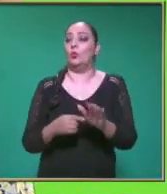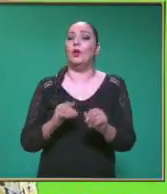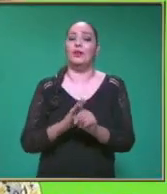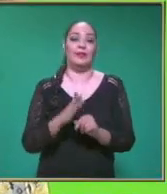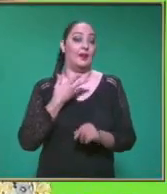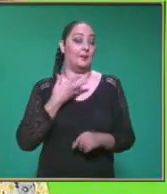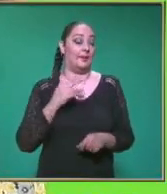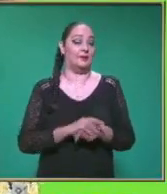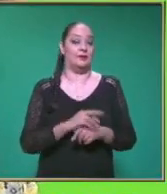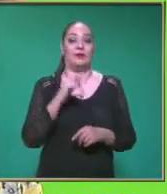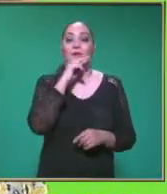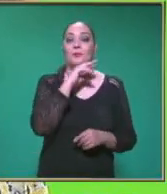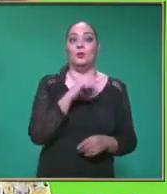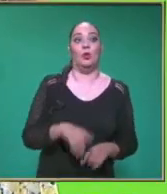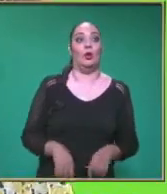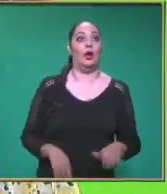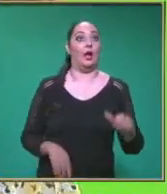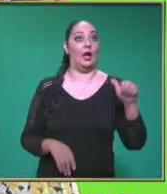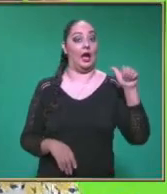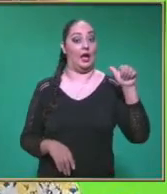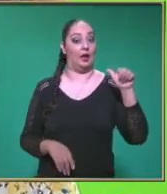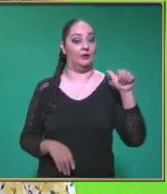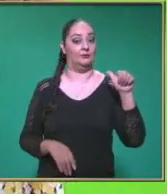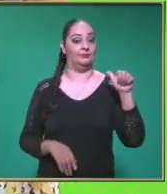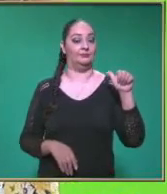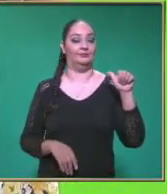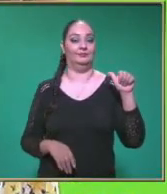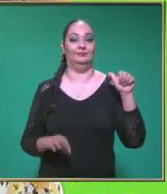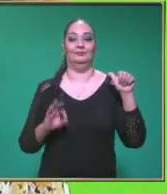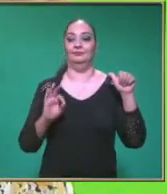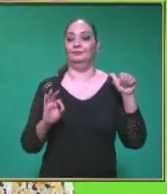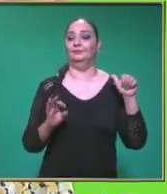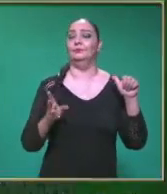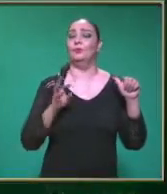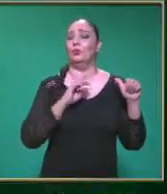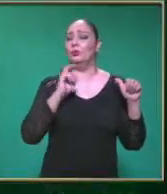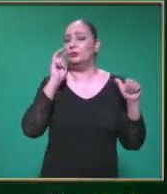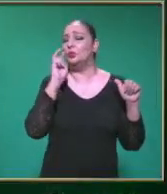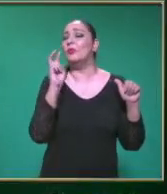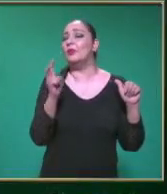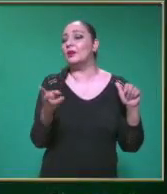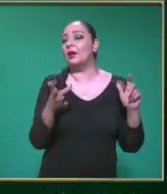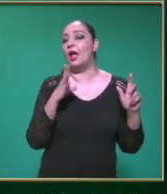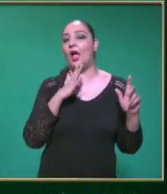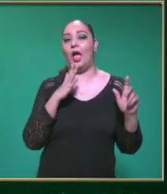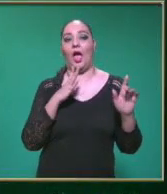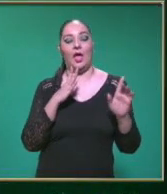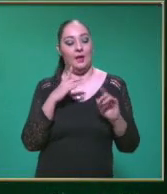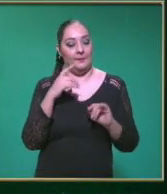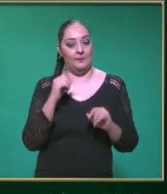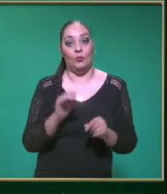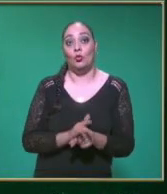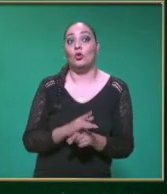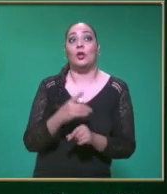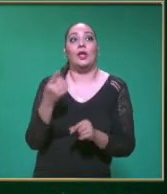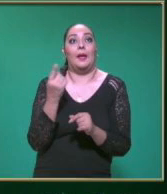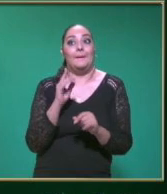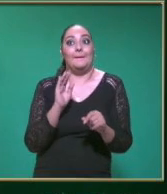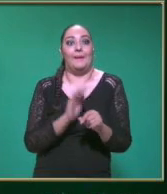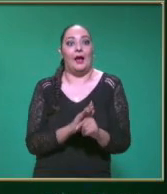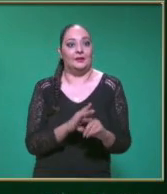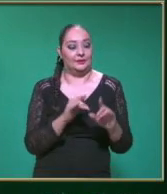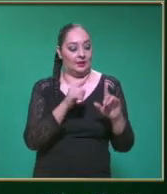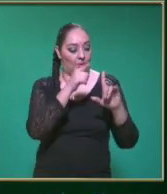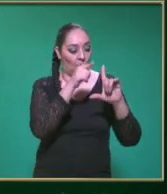rapidez El inciso A Muy bien Ahí nosotros Podemos identificar Por el hecho De que Este